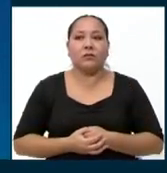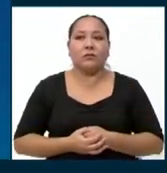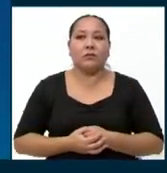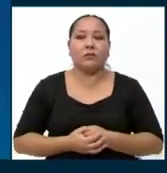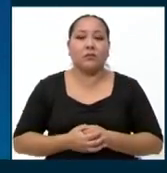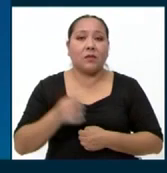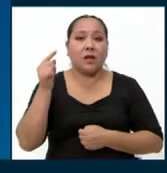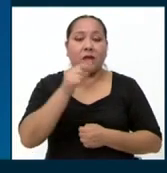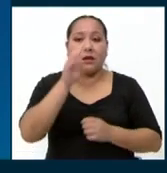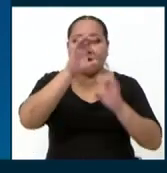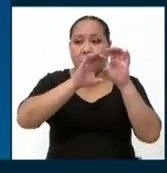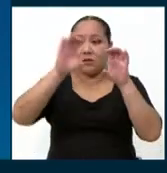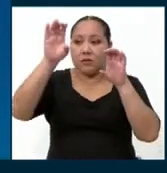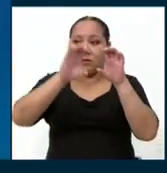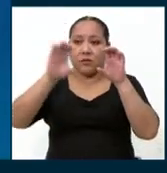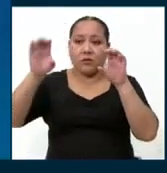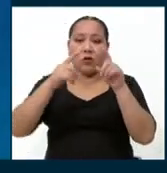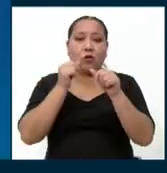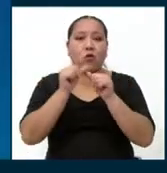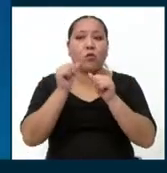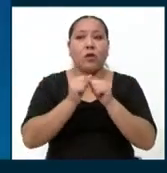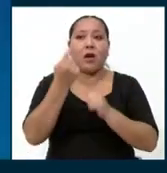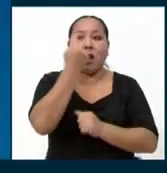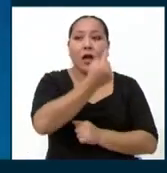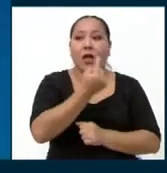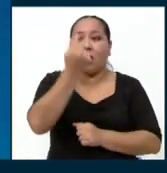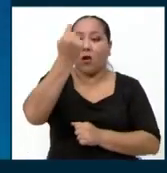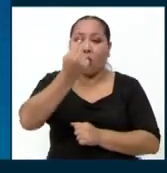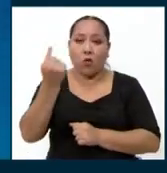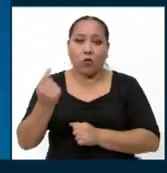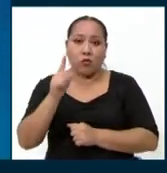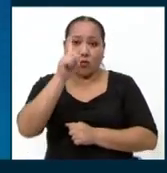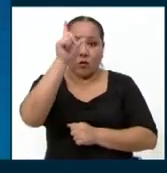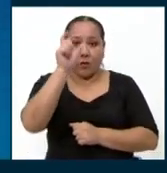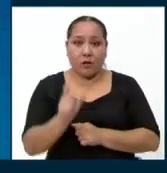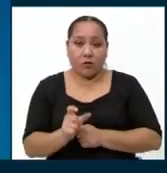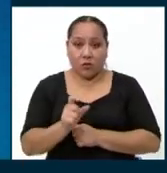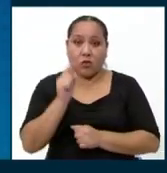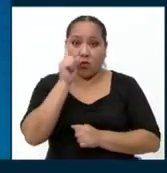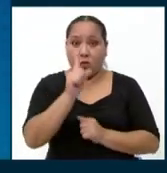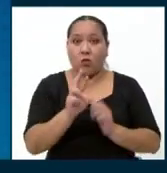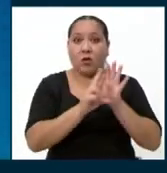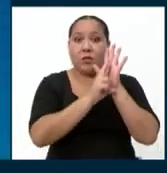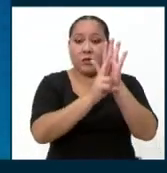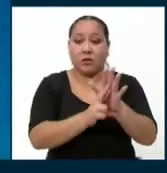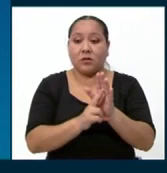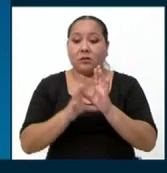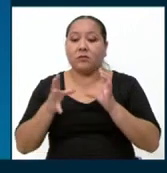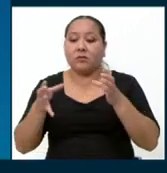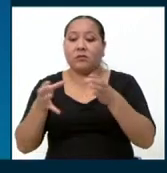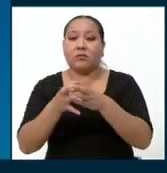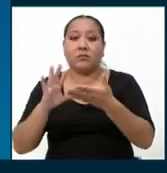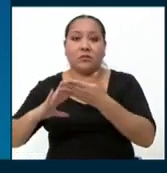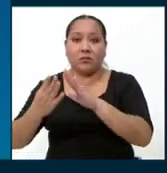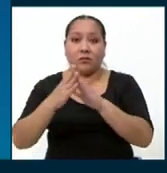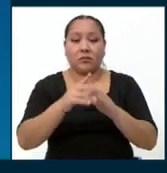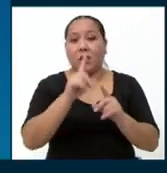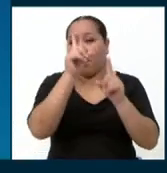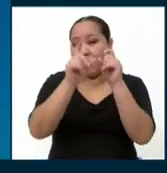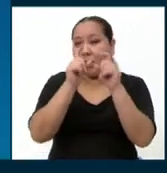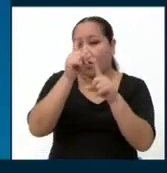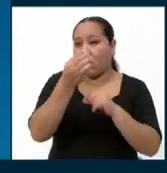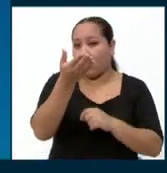En este mosaico numerado, cada uno es un ciudadano y un representante de la sociedad civil que tienen preguntas